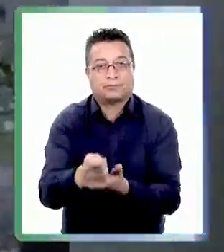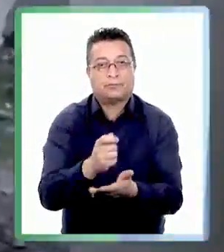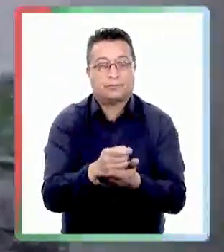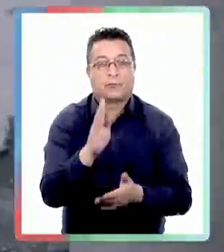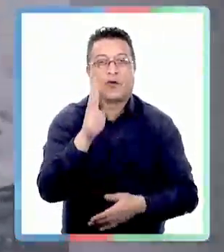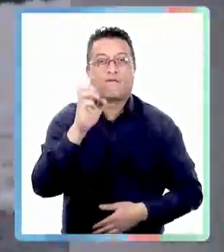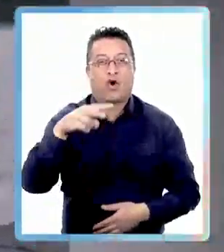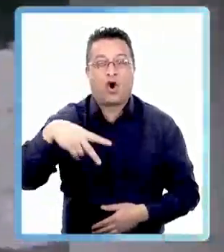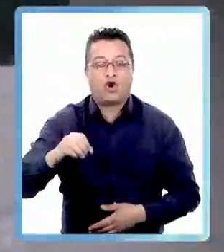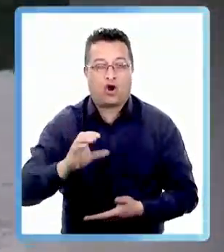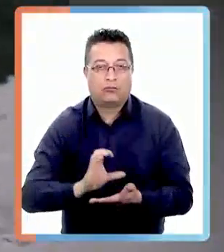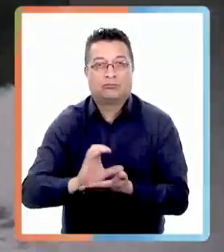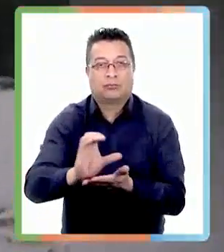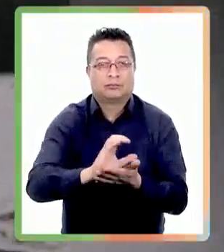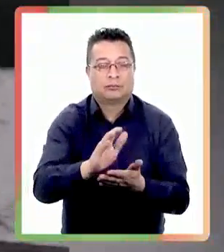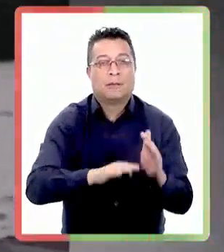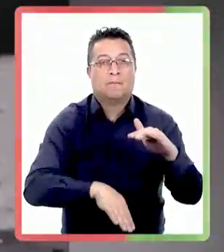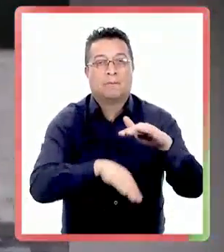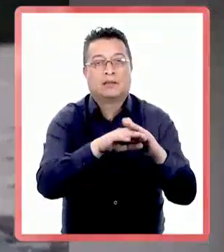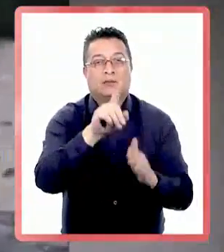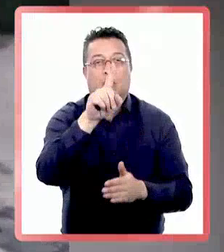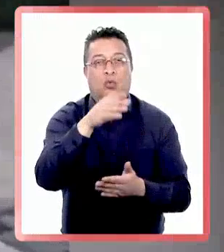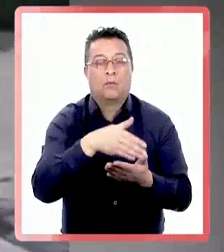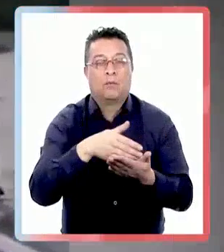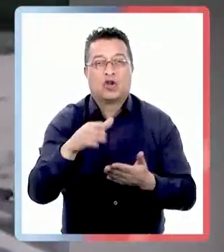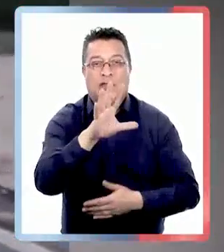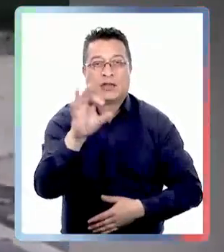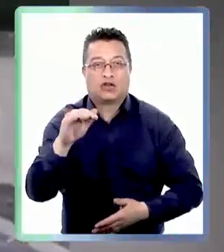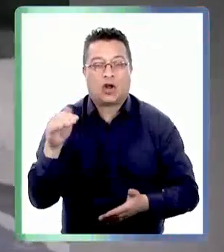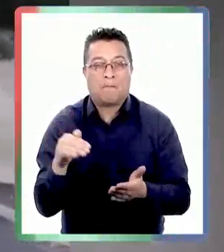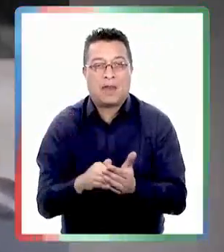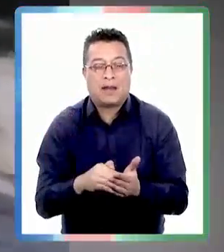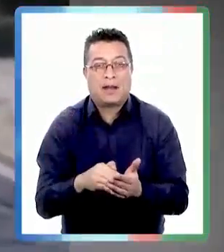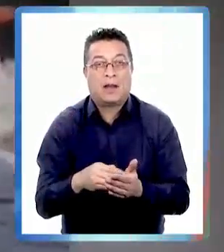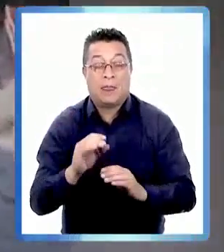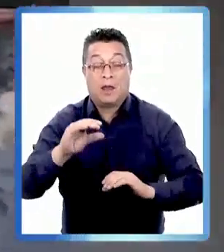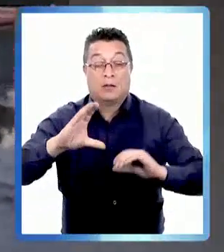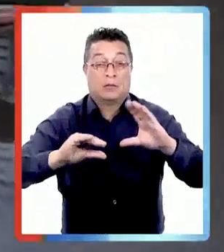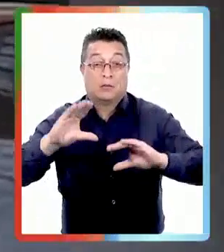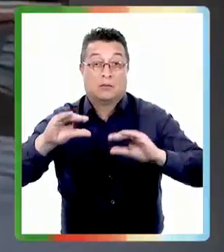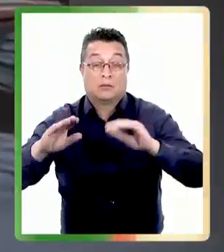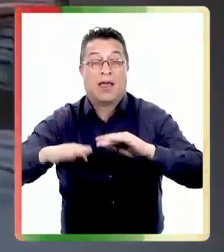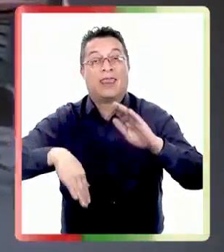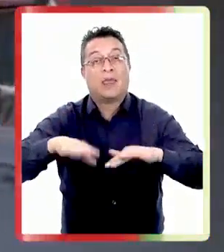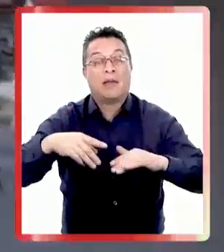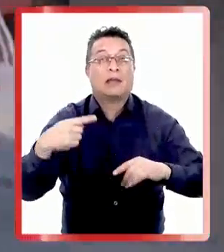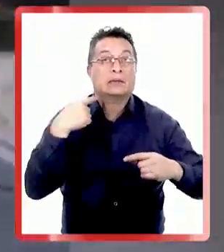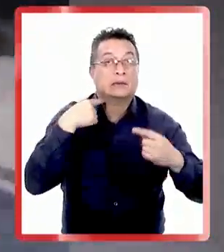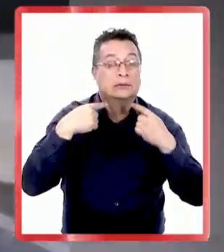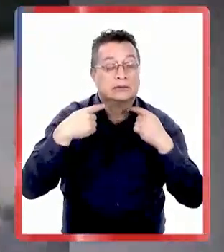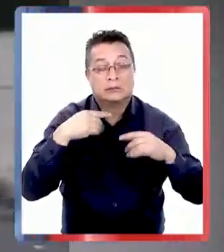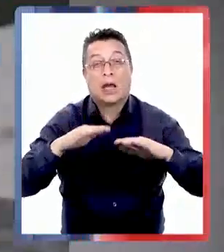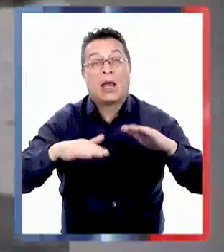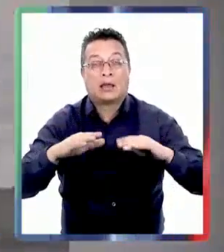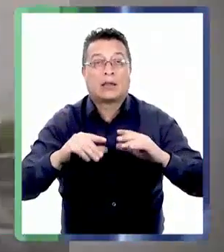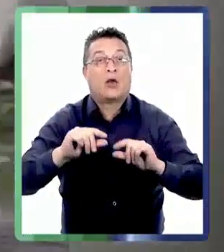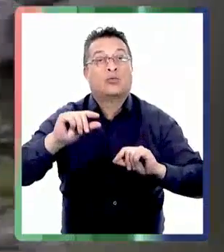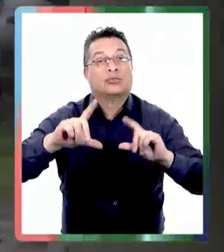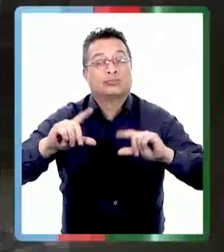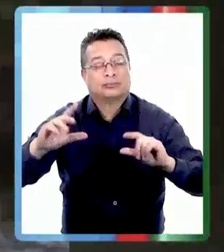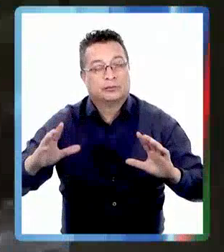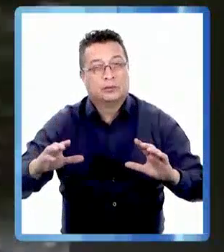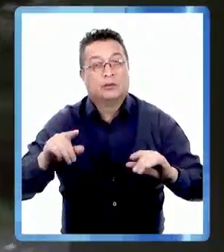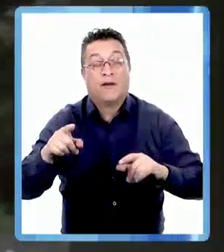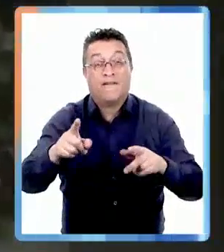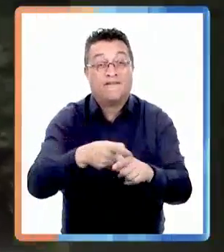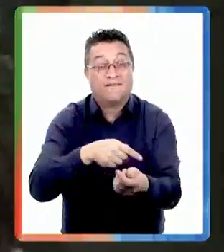frecuentes. Además, ese mismo día comenzarán los primeros pagos del bono de recuperación de hasta un millón quinientos mil pesos.